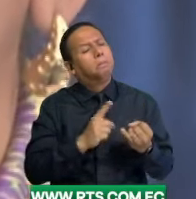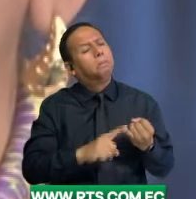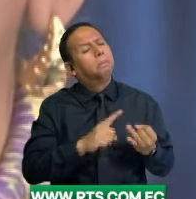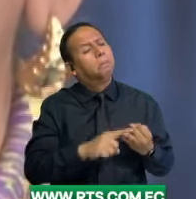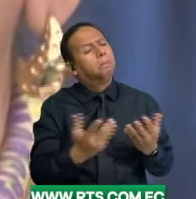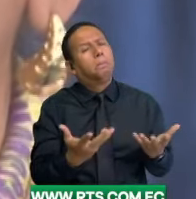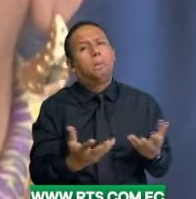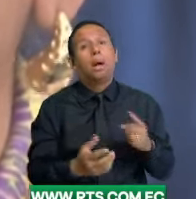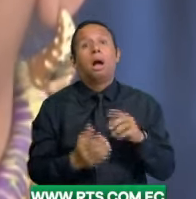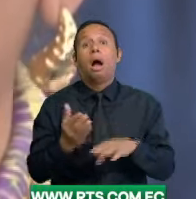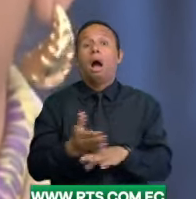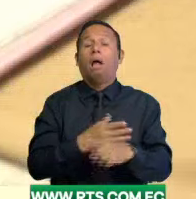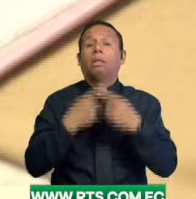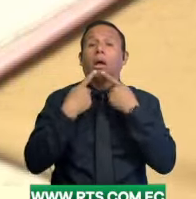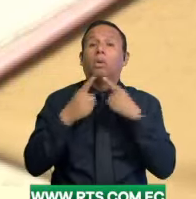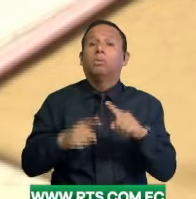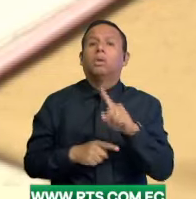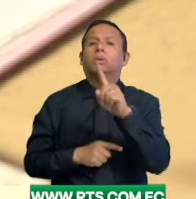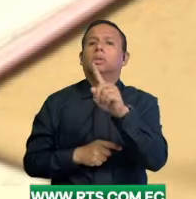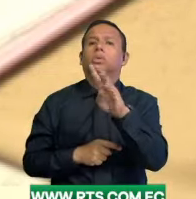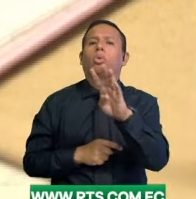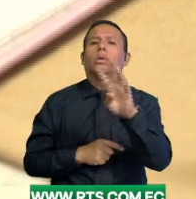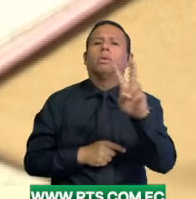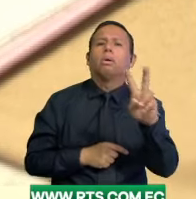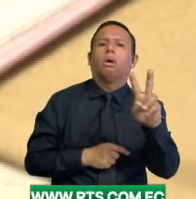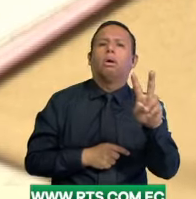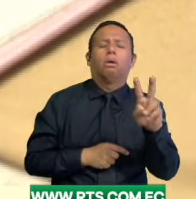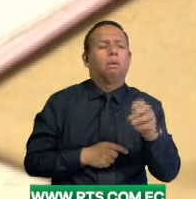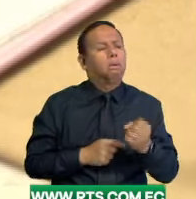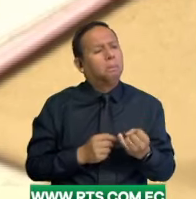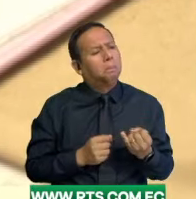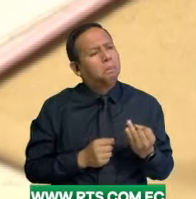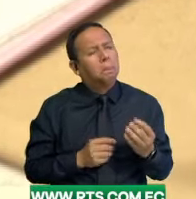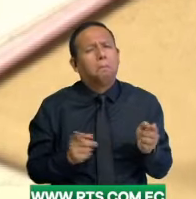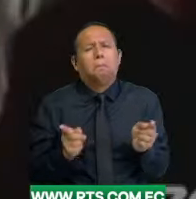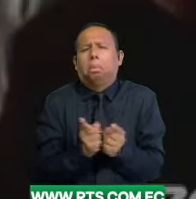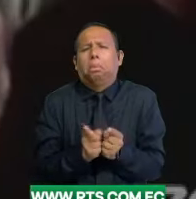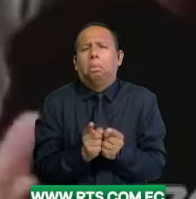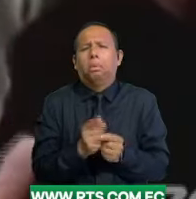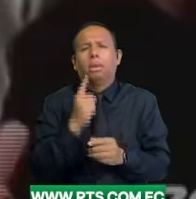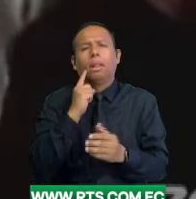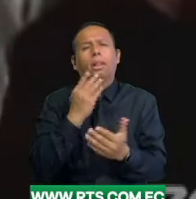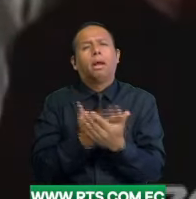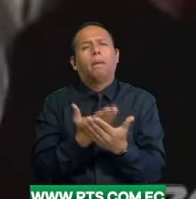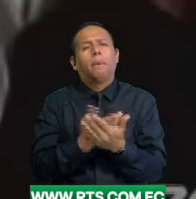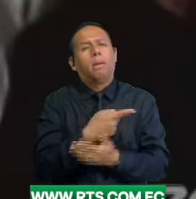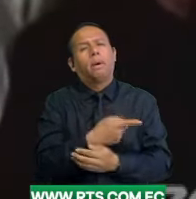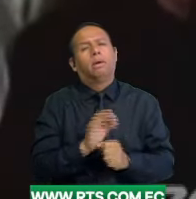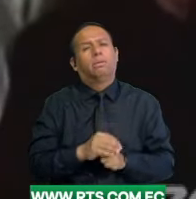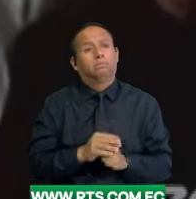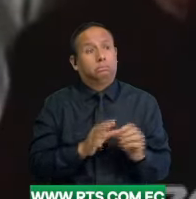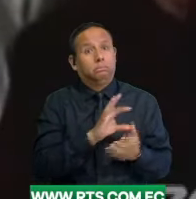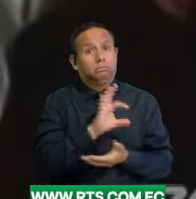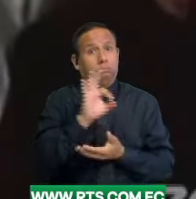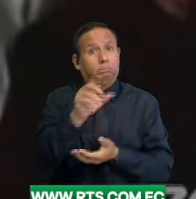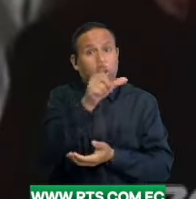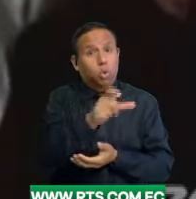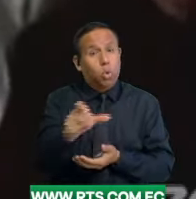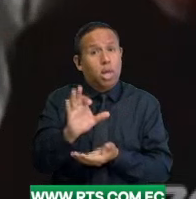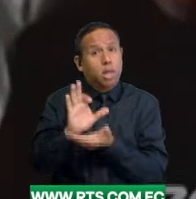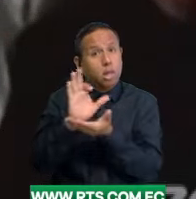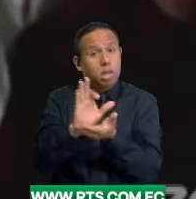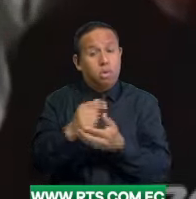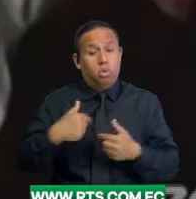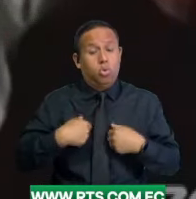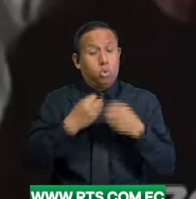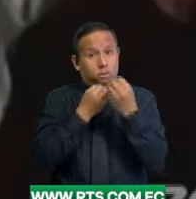142, al final no llegaron ni a la cuarta parte y sin ningún testigo. Y es por eso que tanto usted, y lo digo con todo